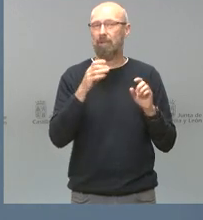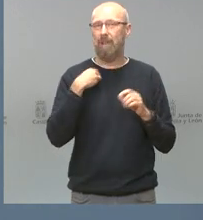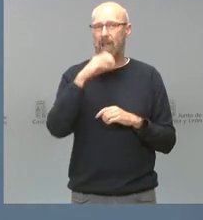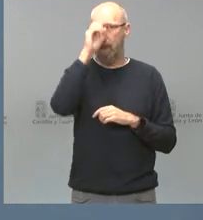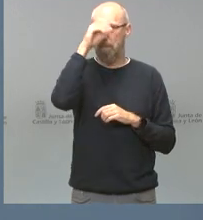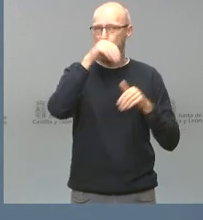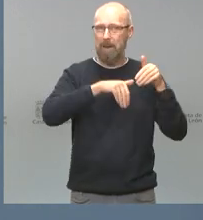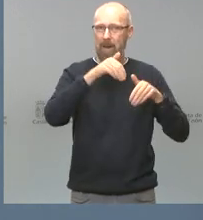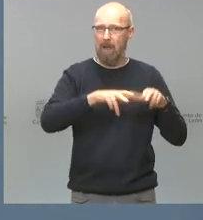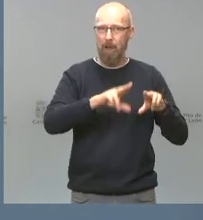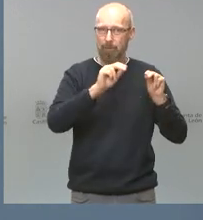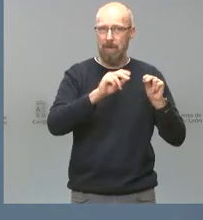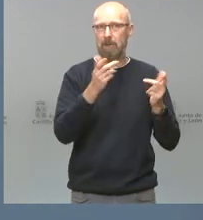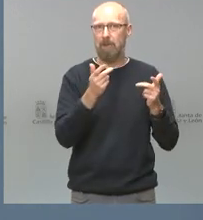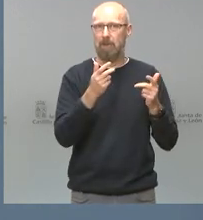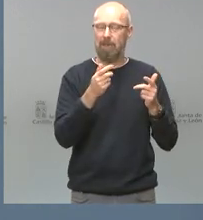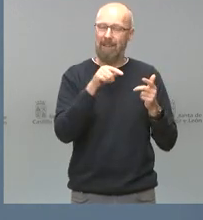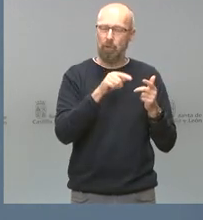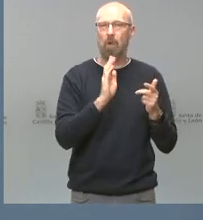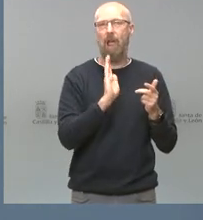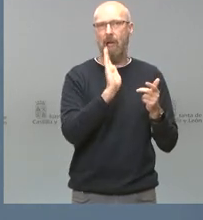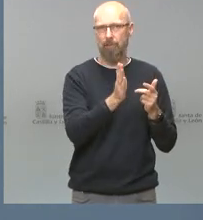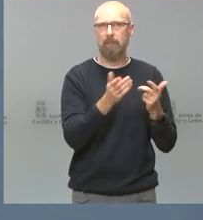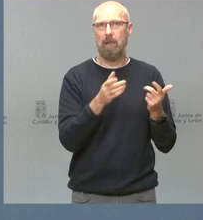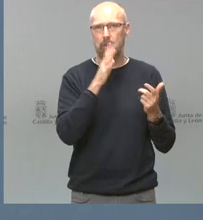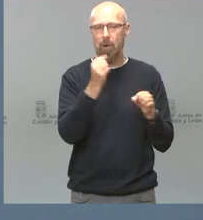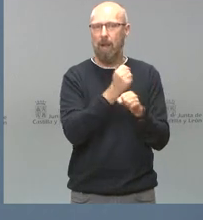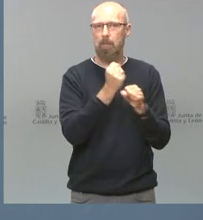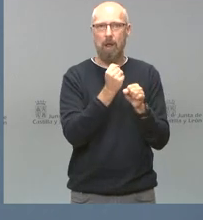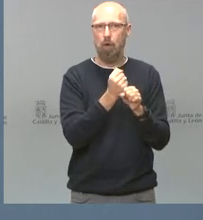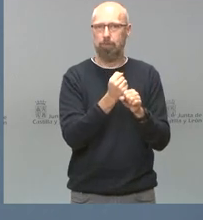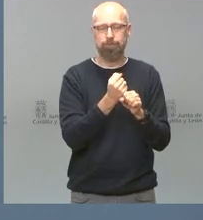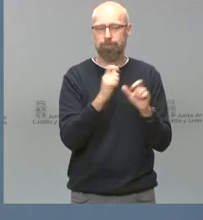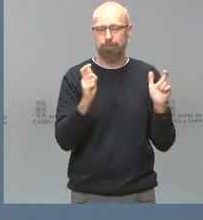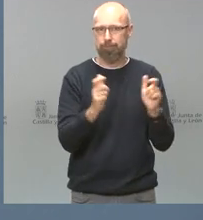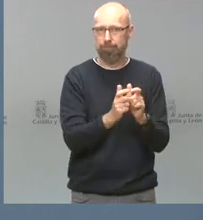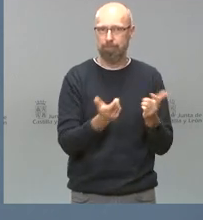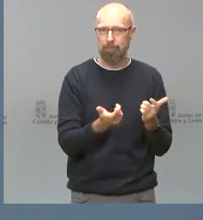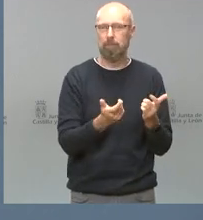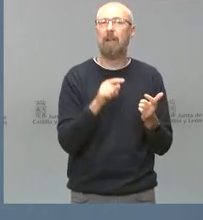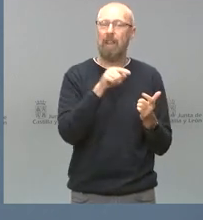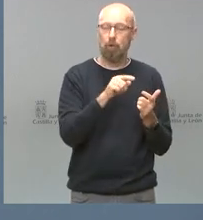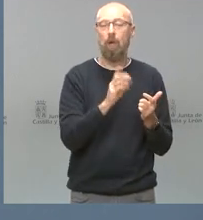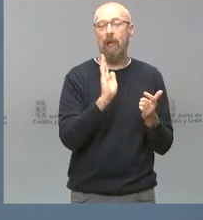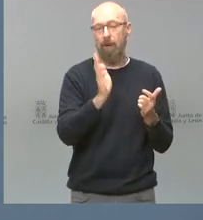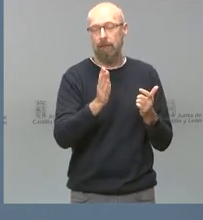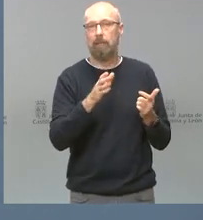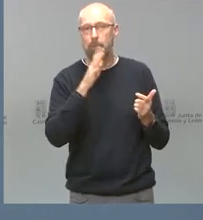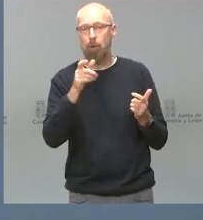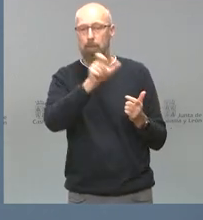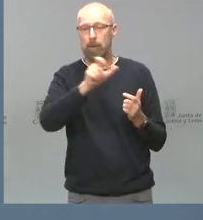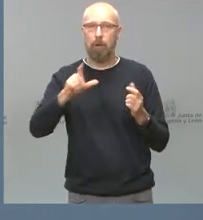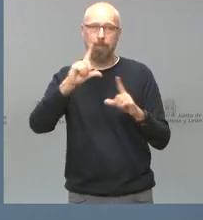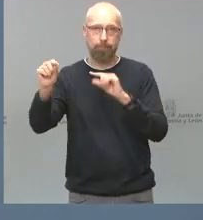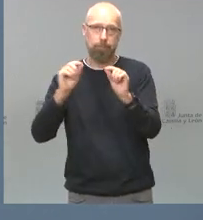precipitado de las térmicas ha causado un especial impacto en términos de empleo en algunas zonas que, lógicamente, tiene su efecto en lo que tiene que ver con la población.